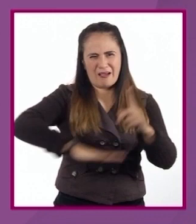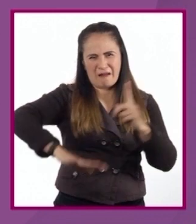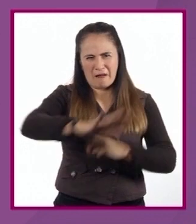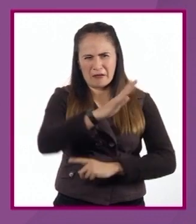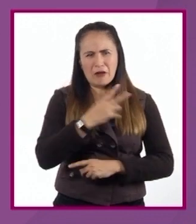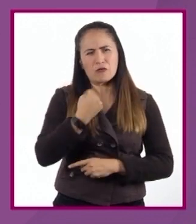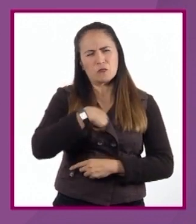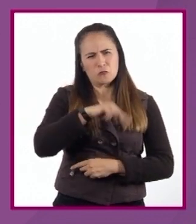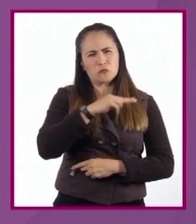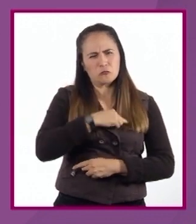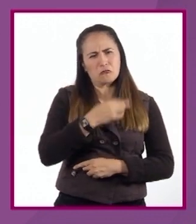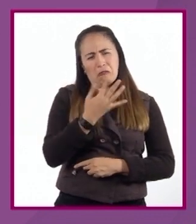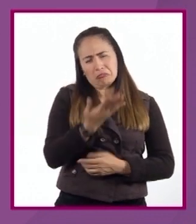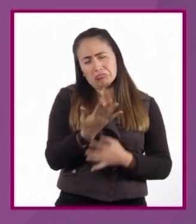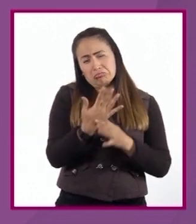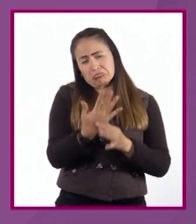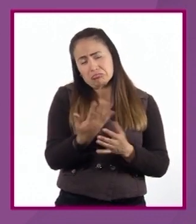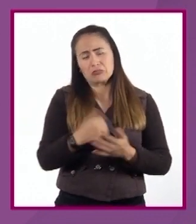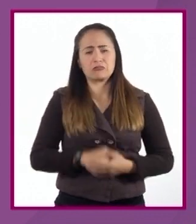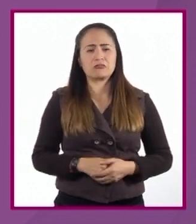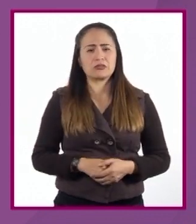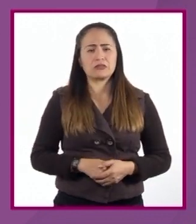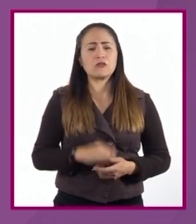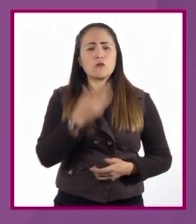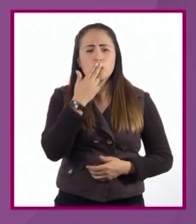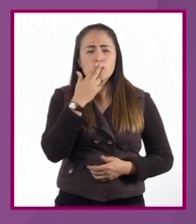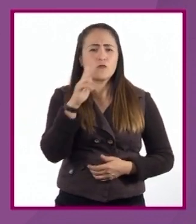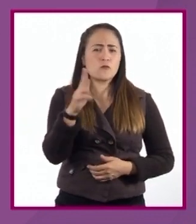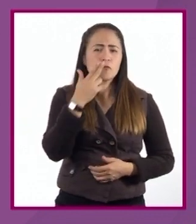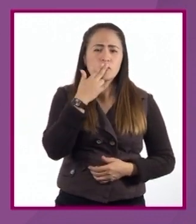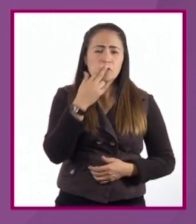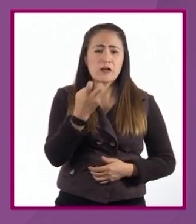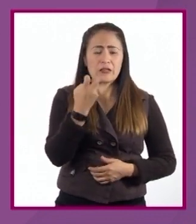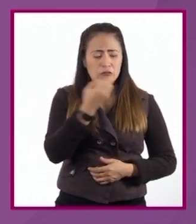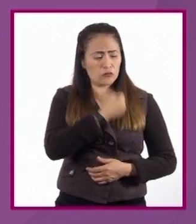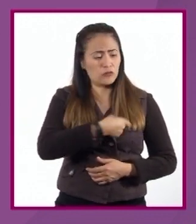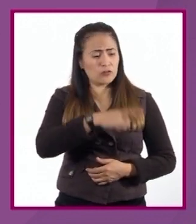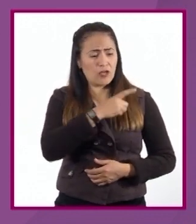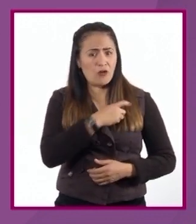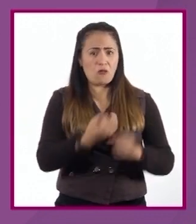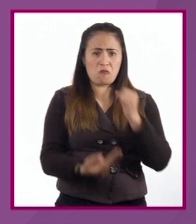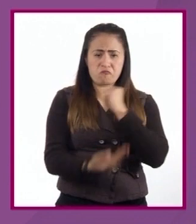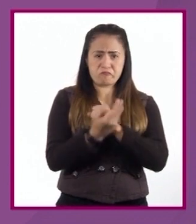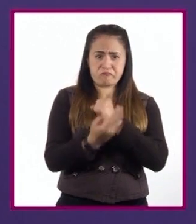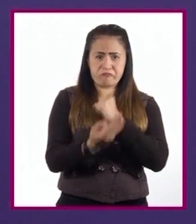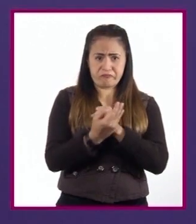Podemos decir que el consumo de tabaco puede traer beneficios a la salud de las personas.